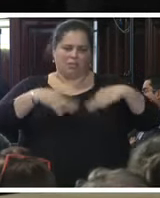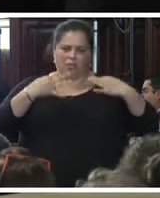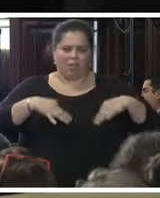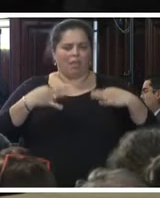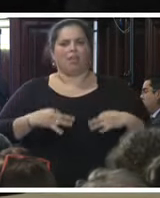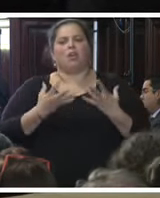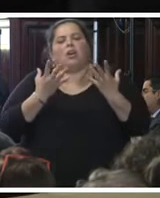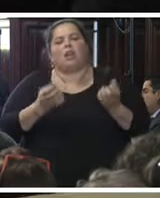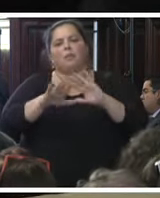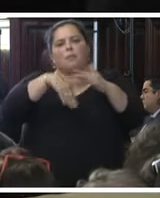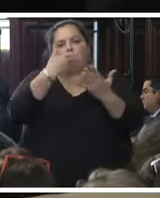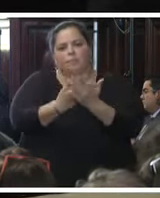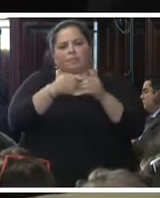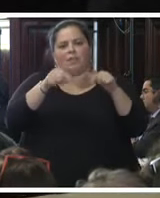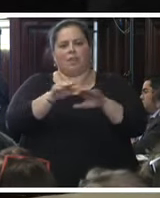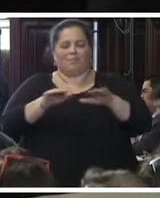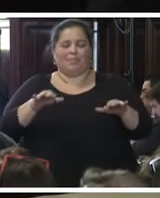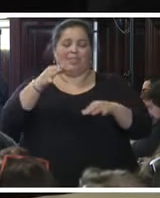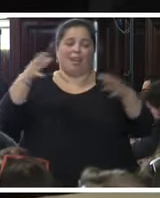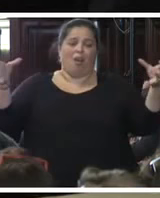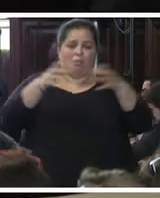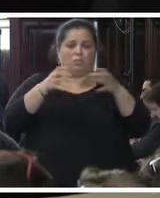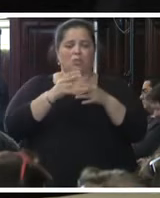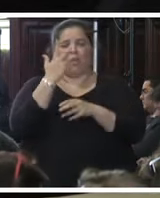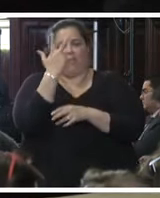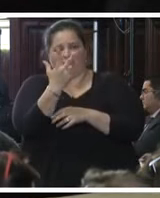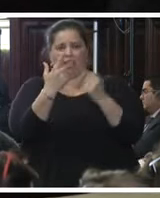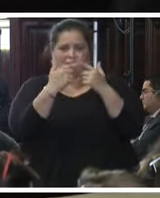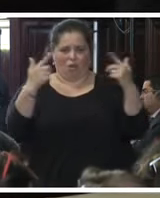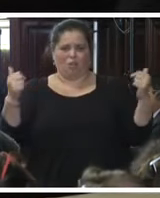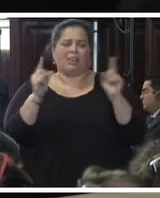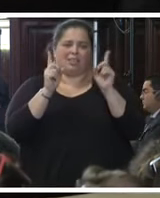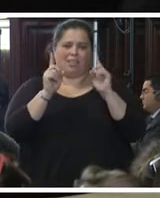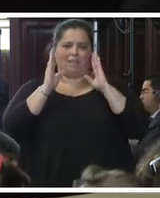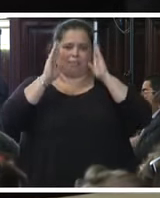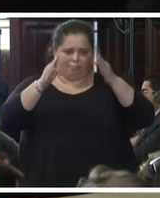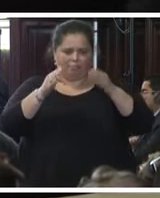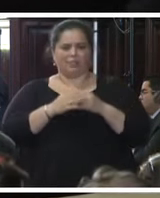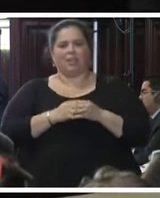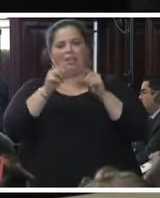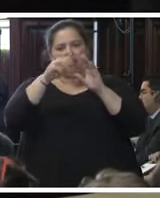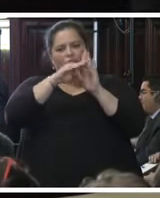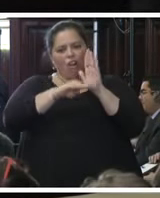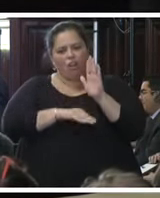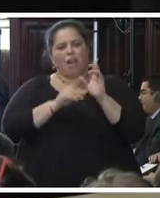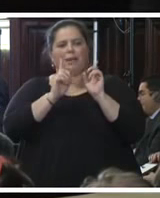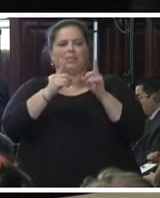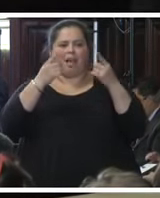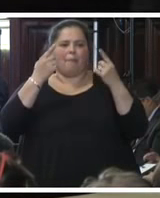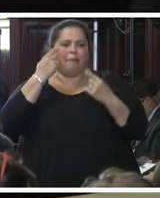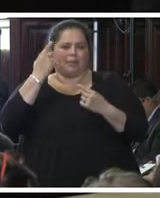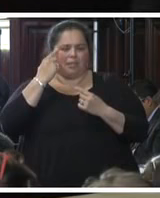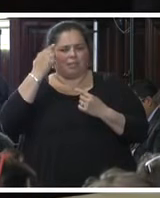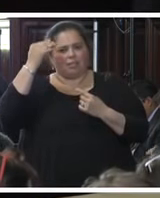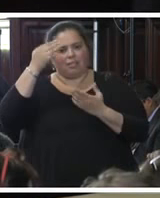poner sobre la mesa de esta ilustre comisión tres aspectos que debe considerar al valorar el cronograma que sobre este tema ha presentado el Estado.